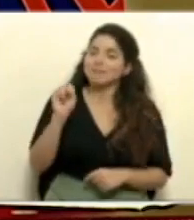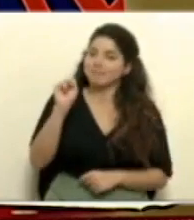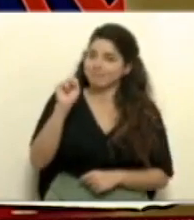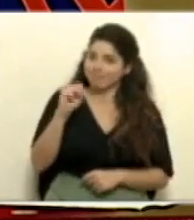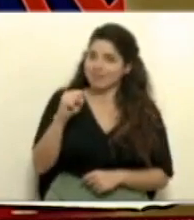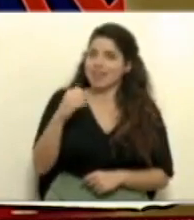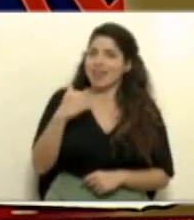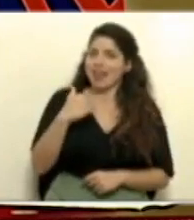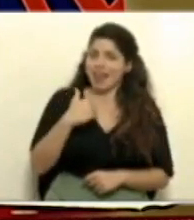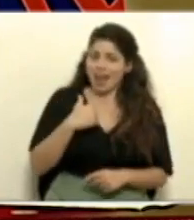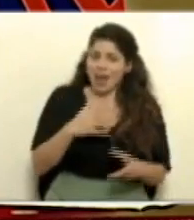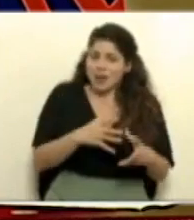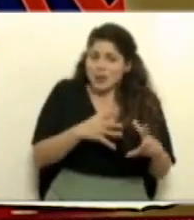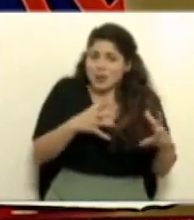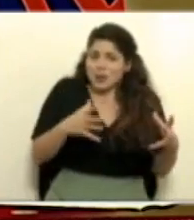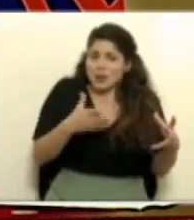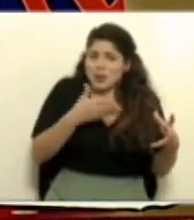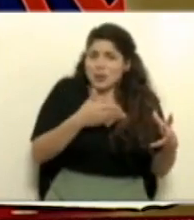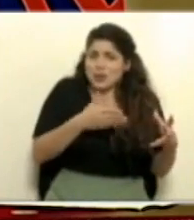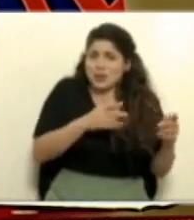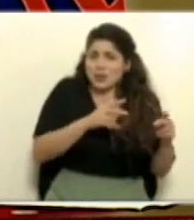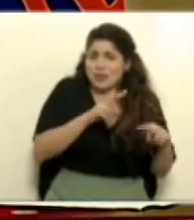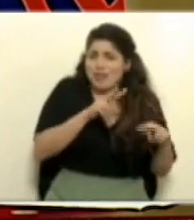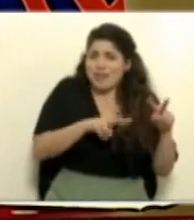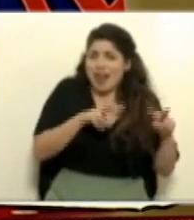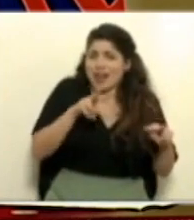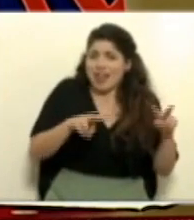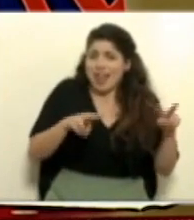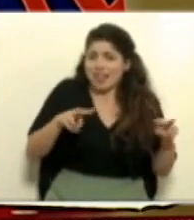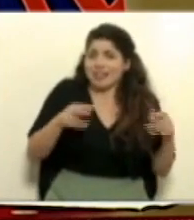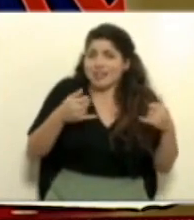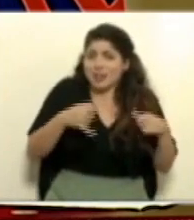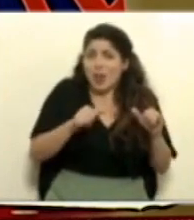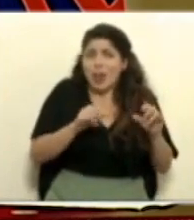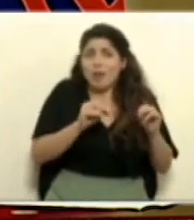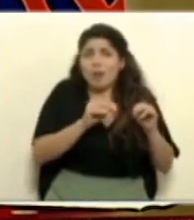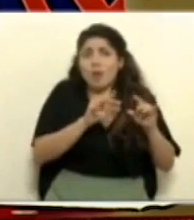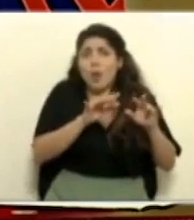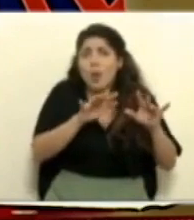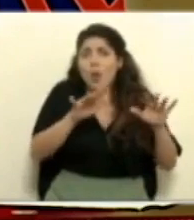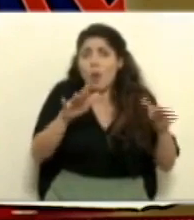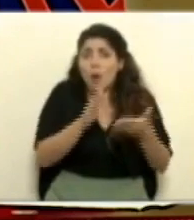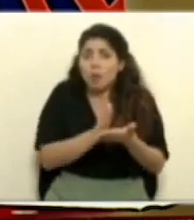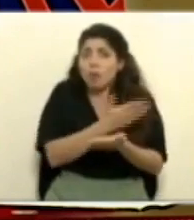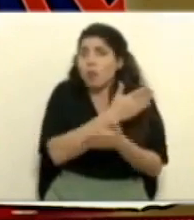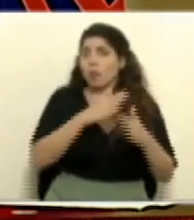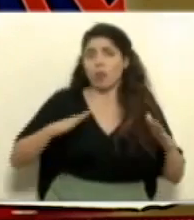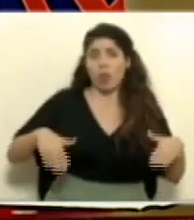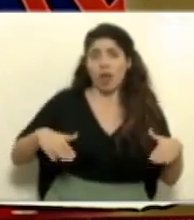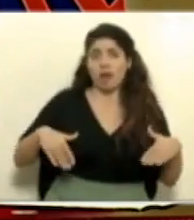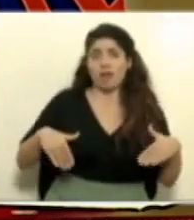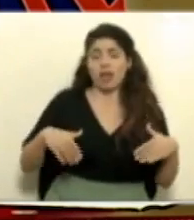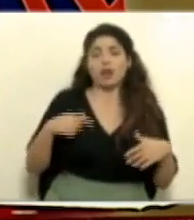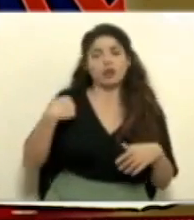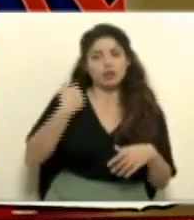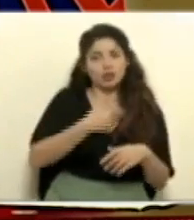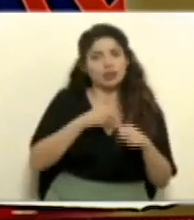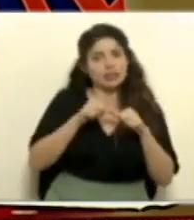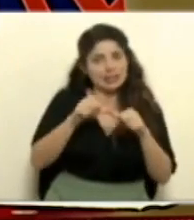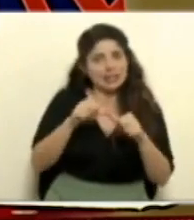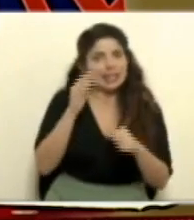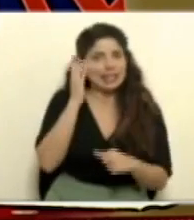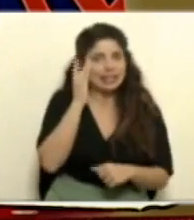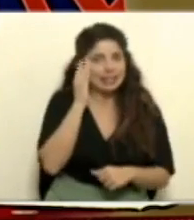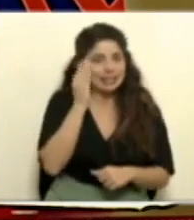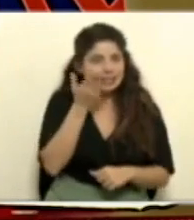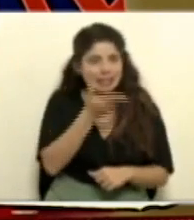una cantidad considerable de linajes que todavía siguen circulando, que no han sido desplazados por estas variantes de preocupación y